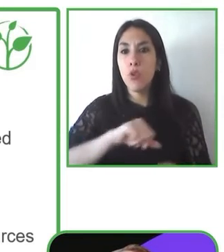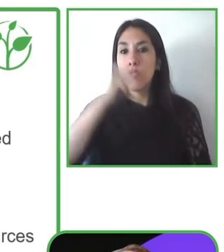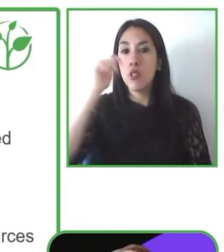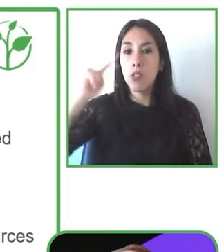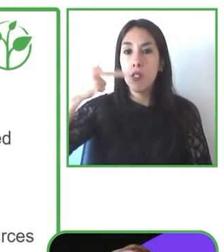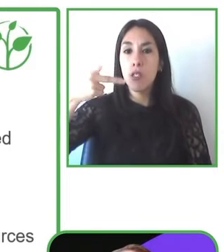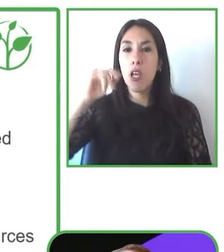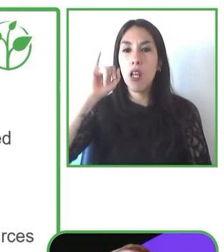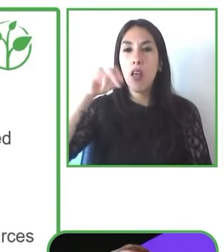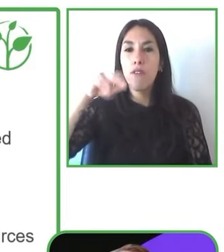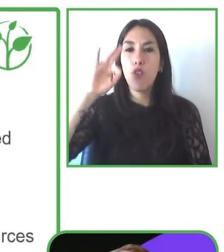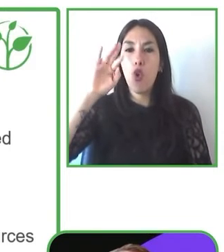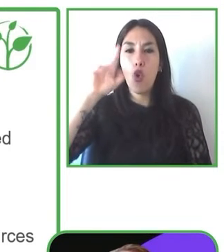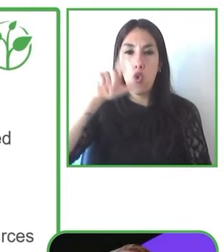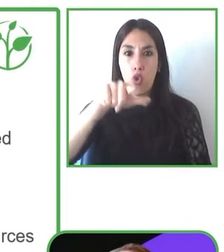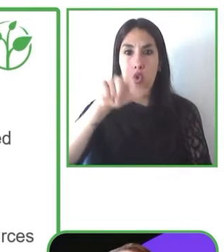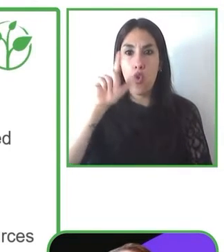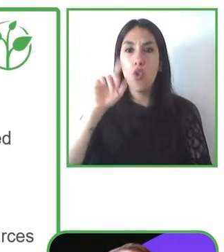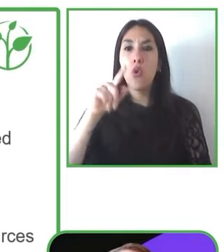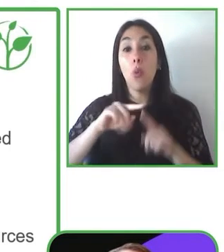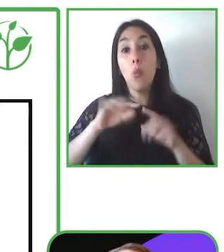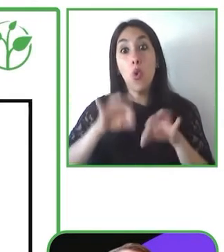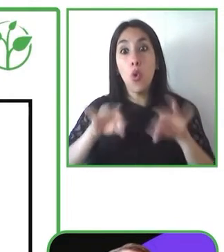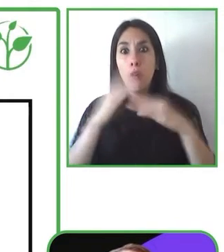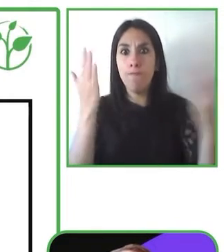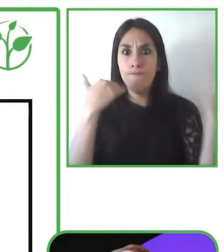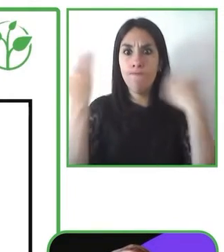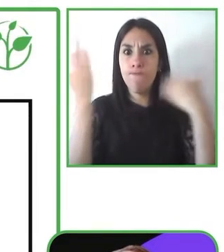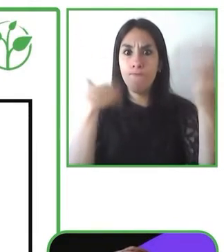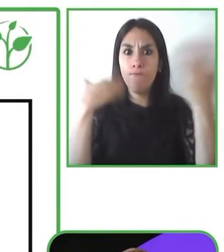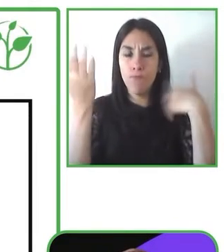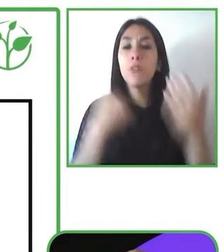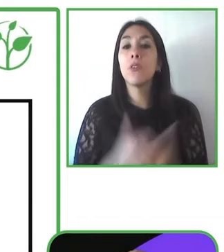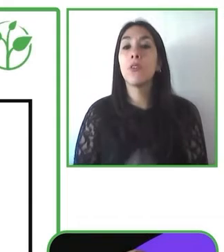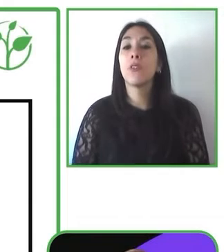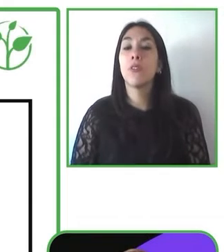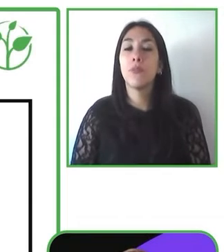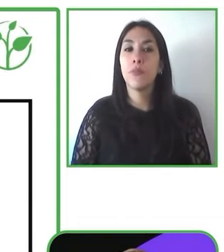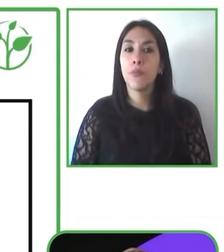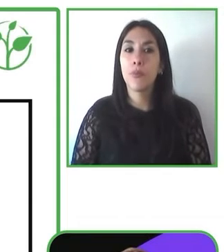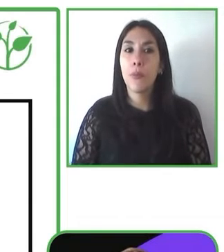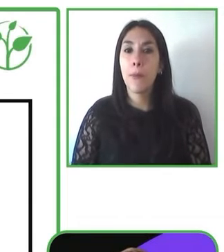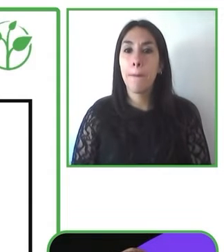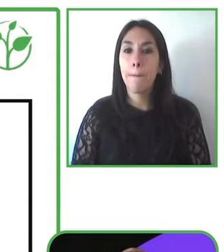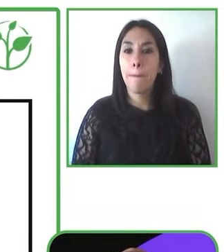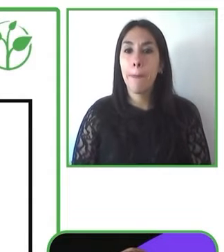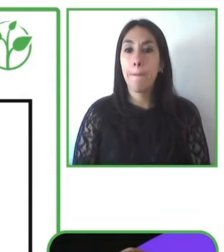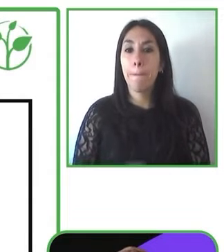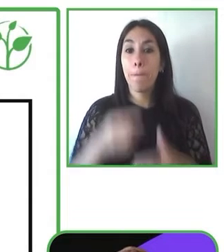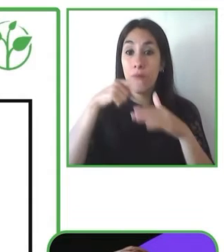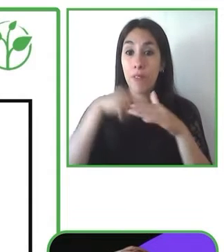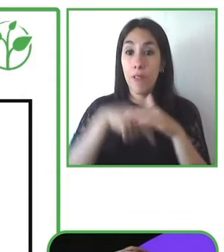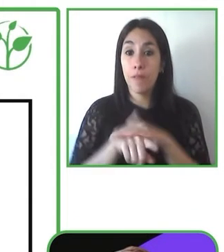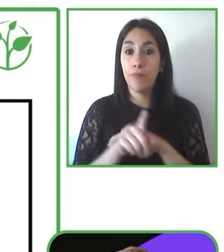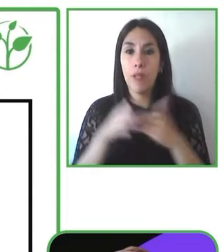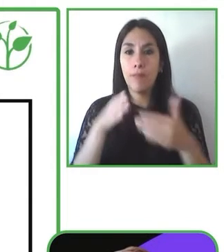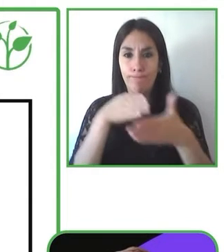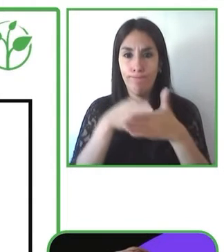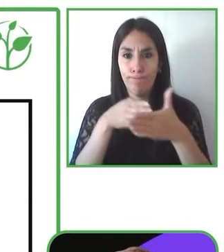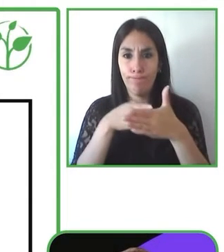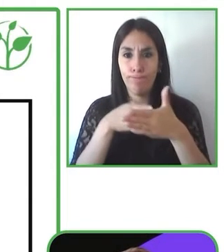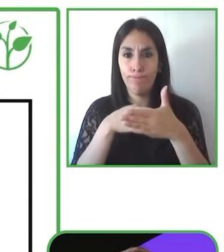accesibilidad para poder apoyar este tipo de soluciones. La siguiente, por favor. Nuestro